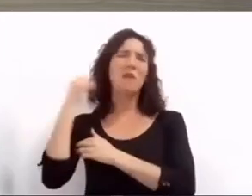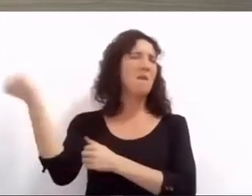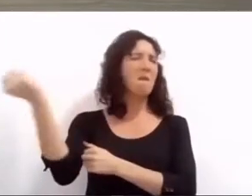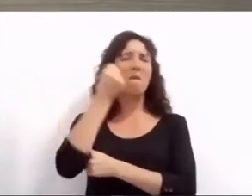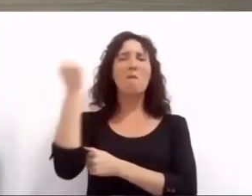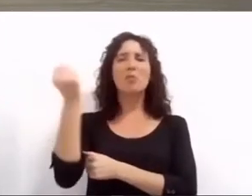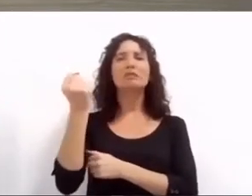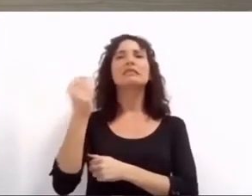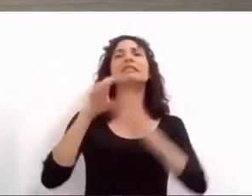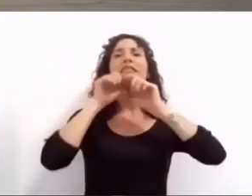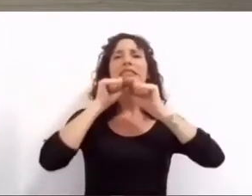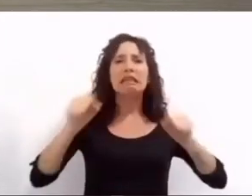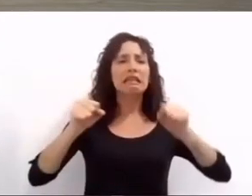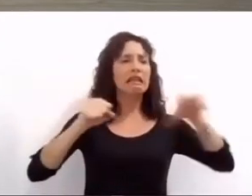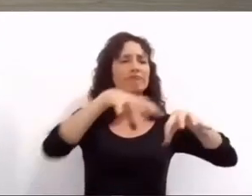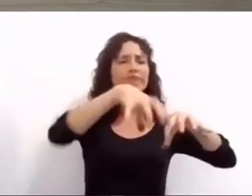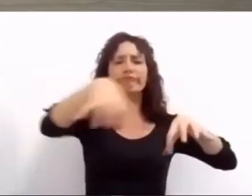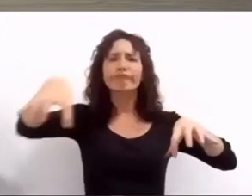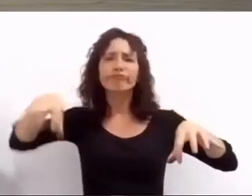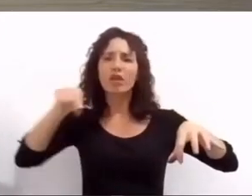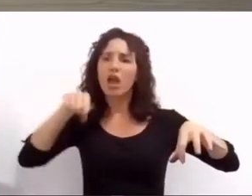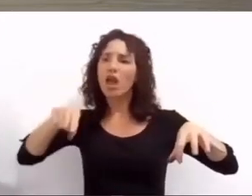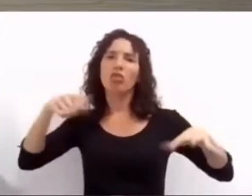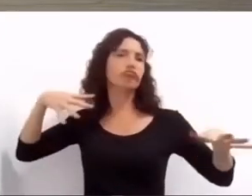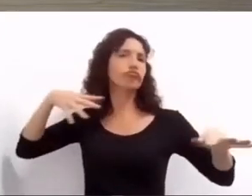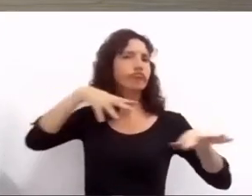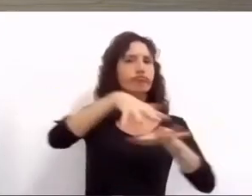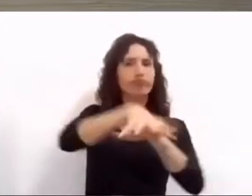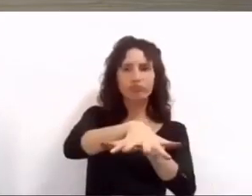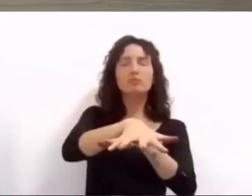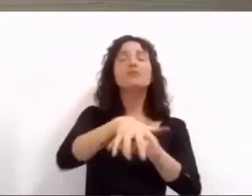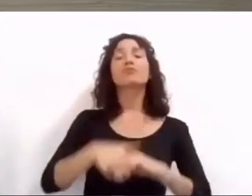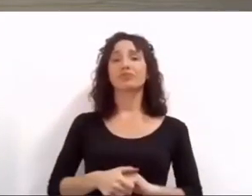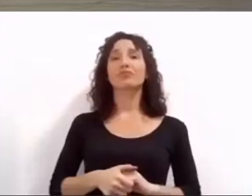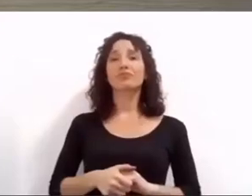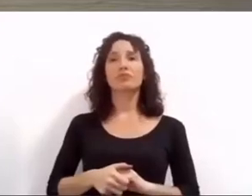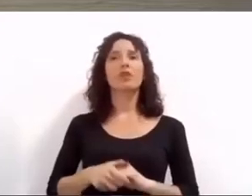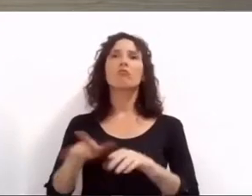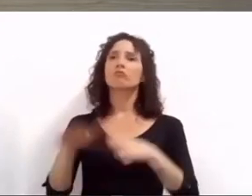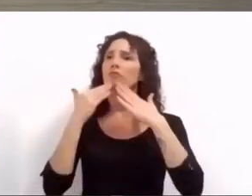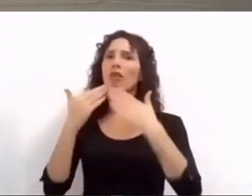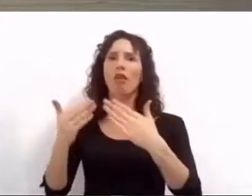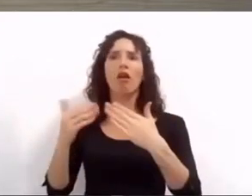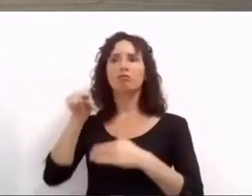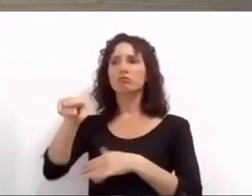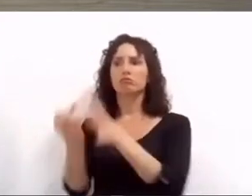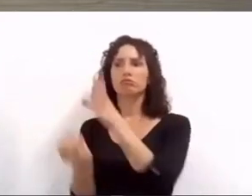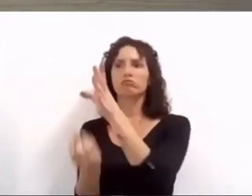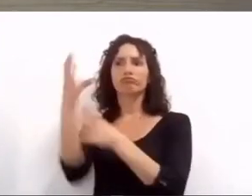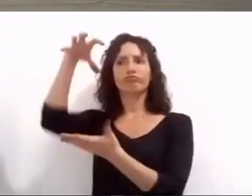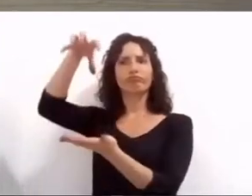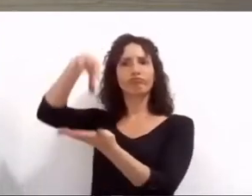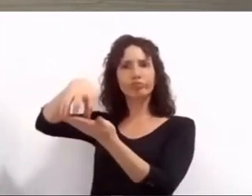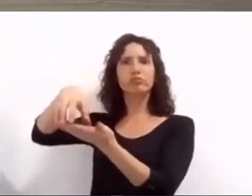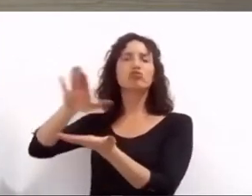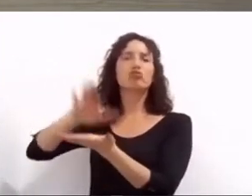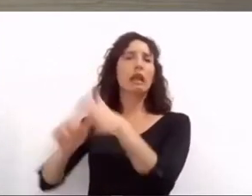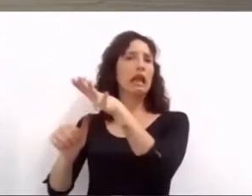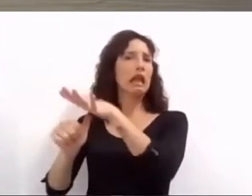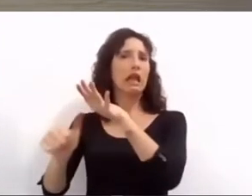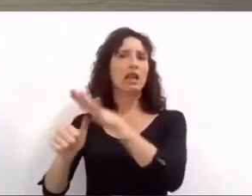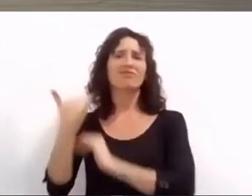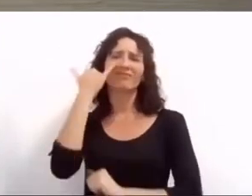hoy agradezco haber tomado esa decisión porque la pandemia agravó situaciones de violencia que miles de mujeres